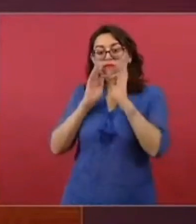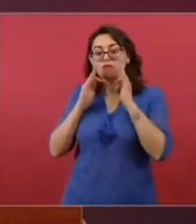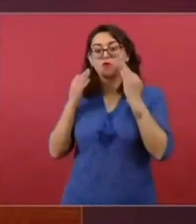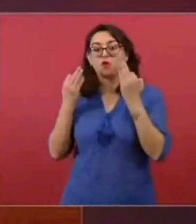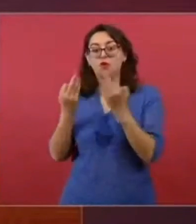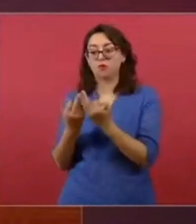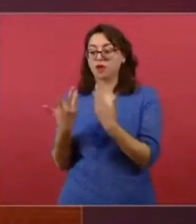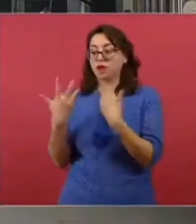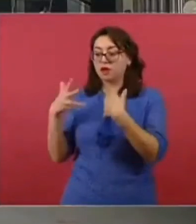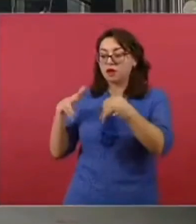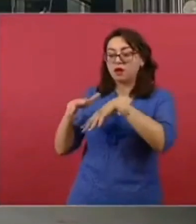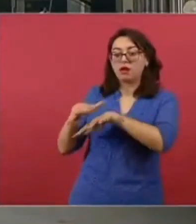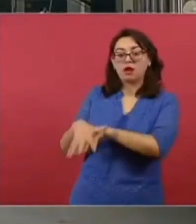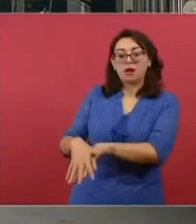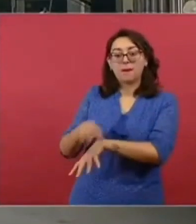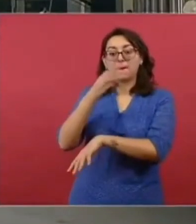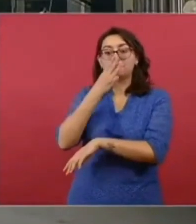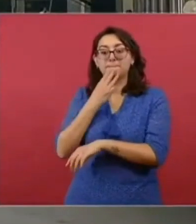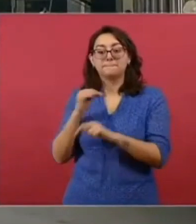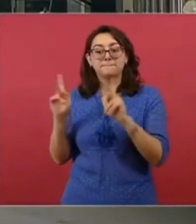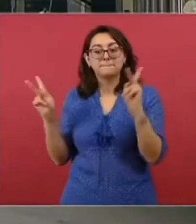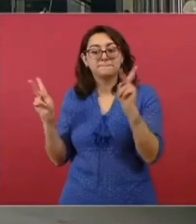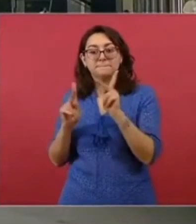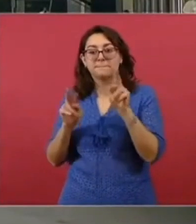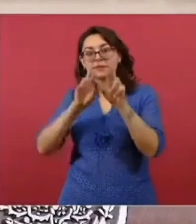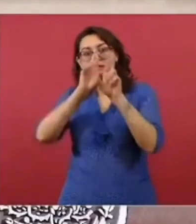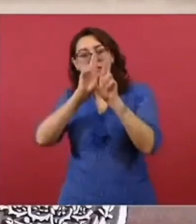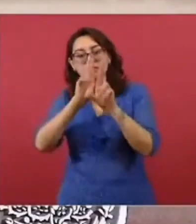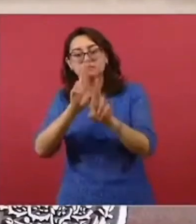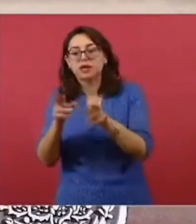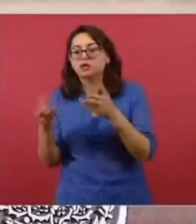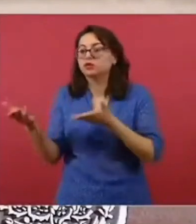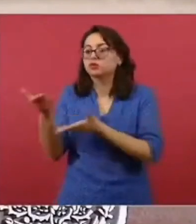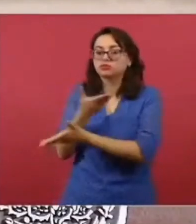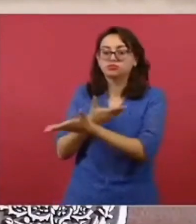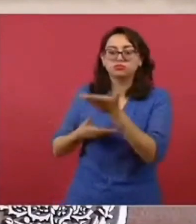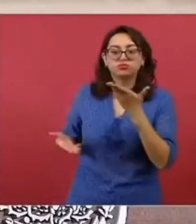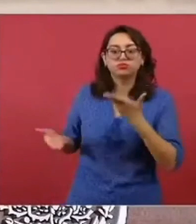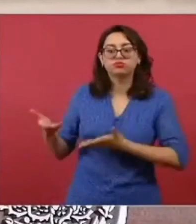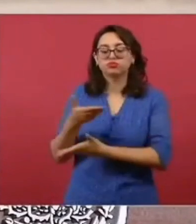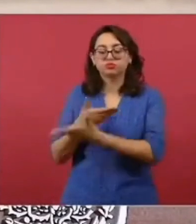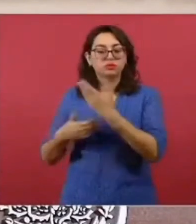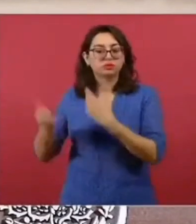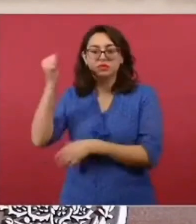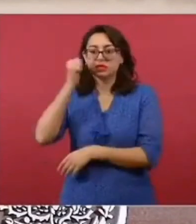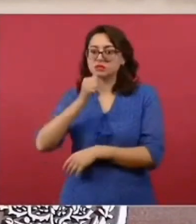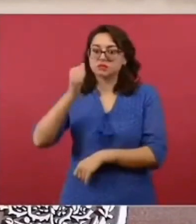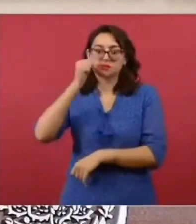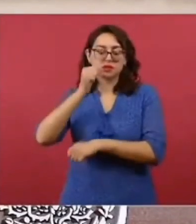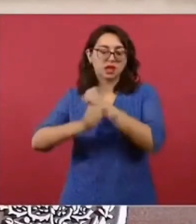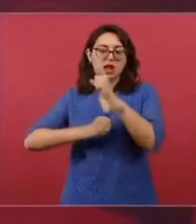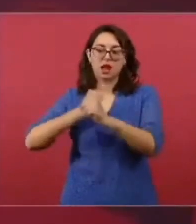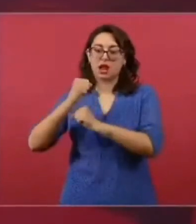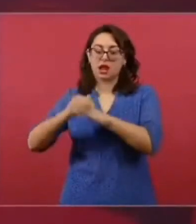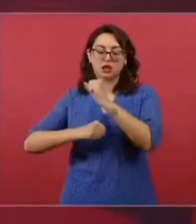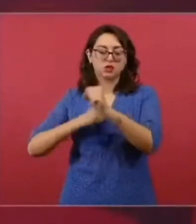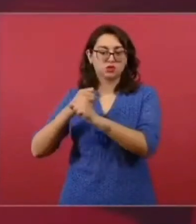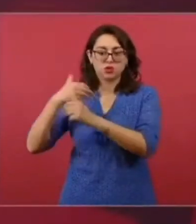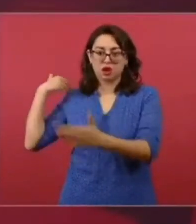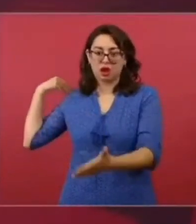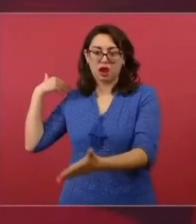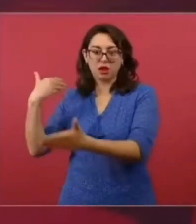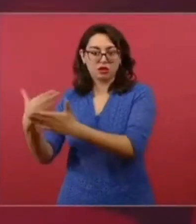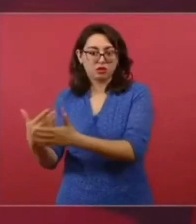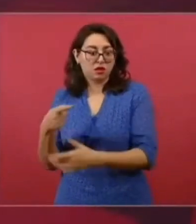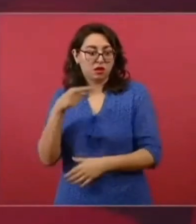y esa combinación viene siendo en este caso con las abejas. Entonces, el planteamiento es que podamos seguir trabajando,